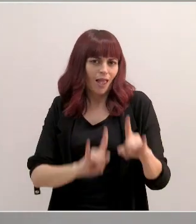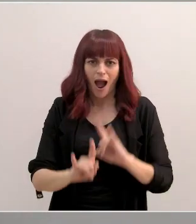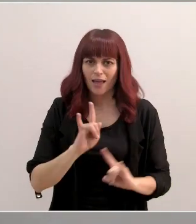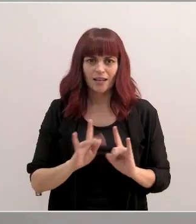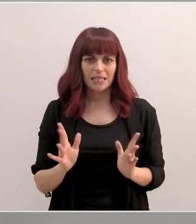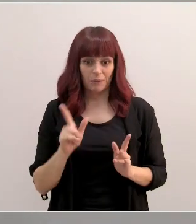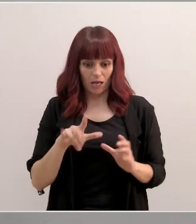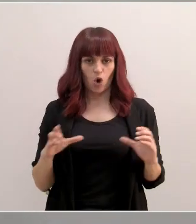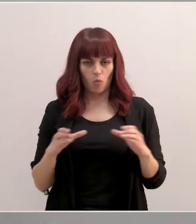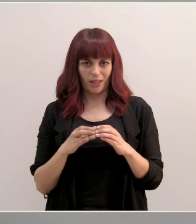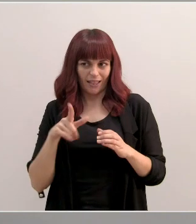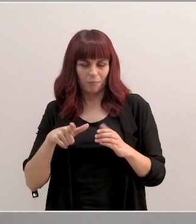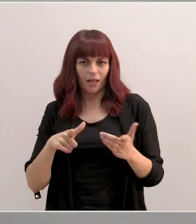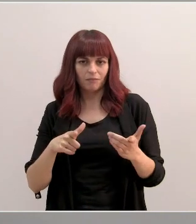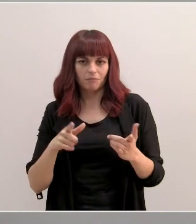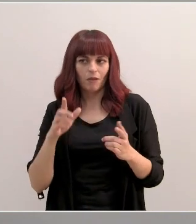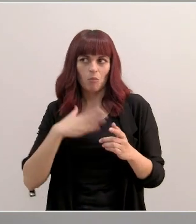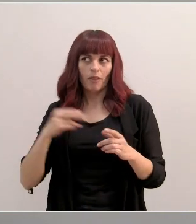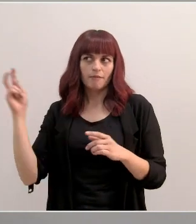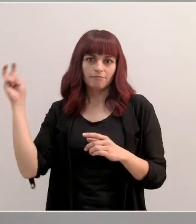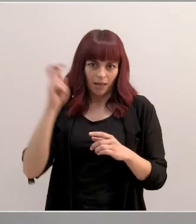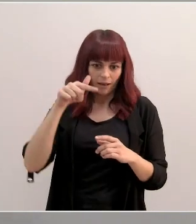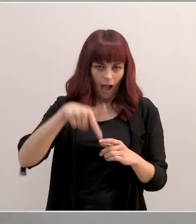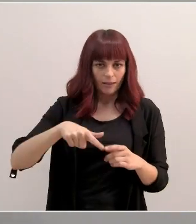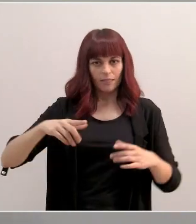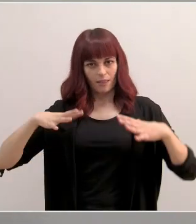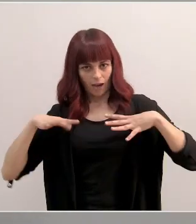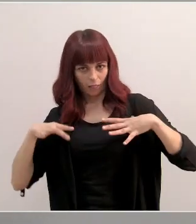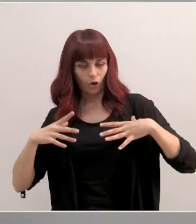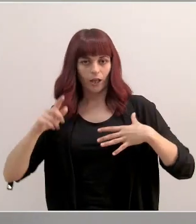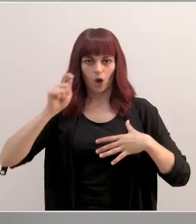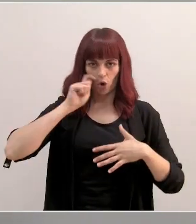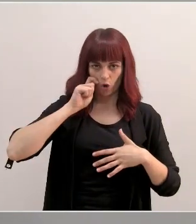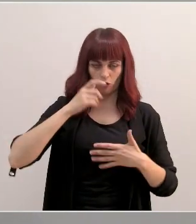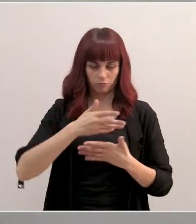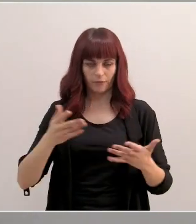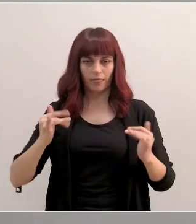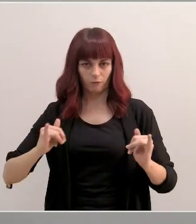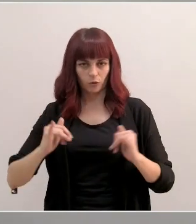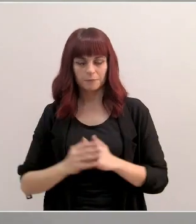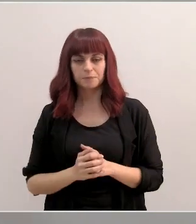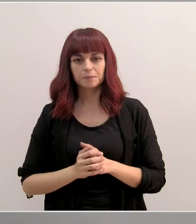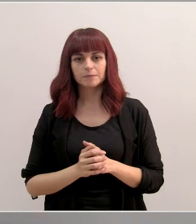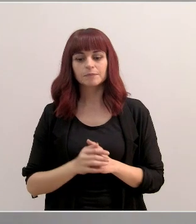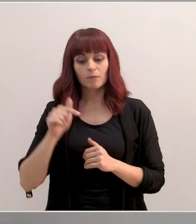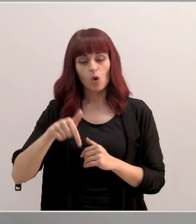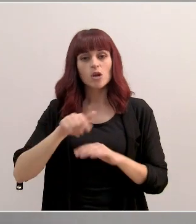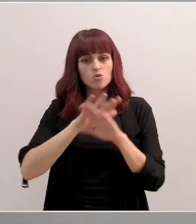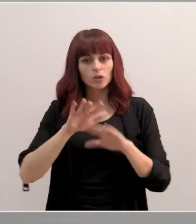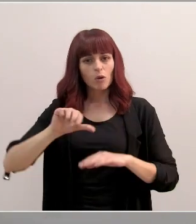y las posibilidades que ofrece como destino de ocio y vacaciones. Por último, hoy ha sido aprobado por el Consejo de Gobierno,